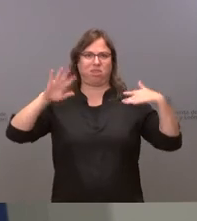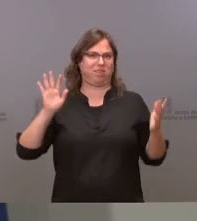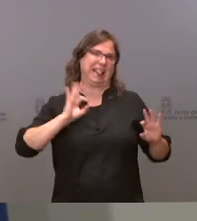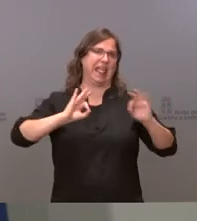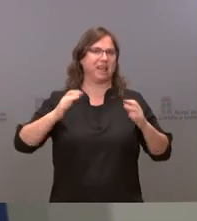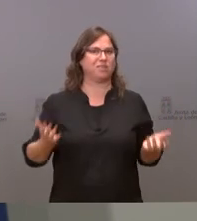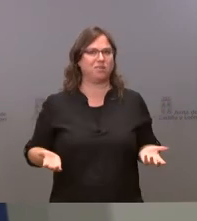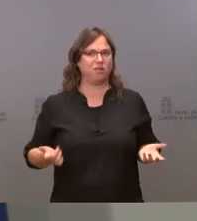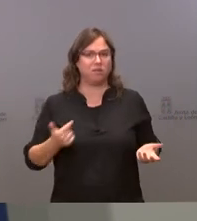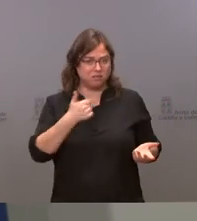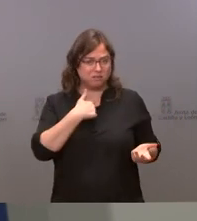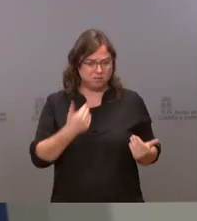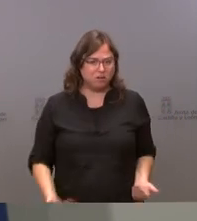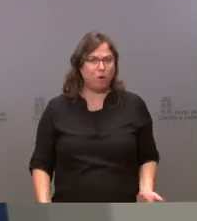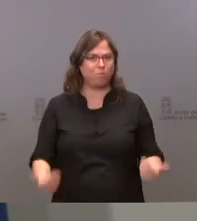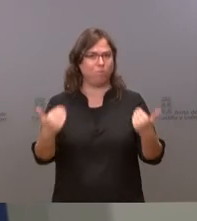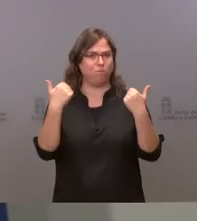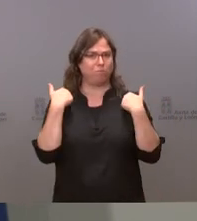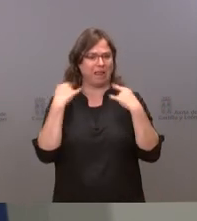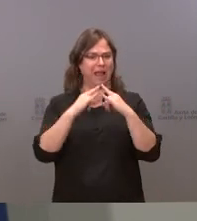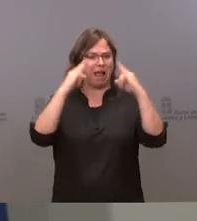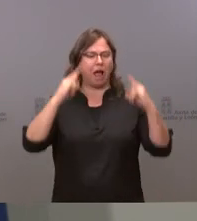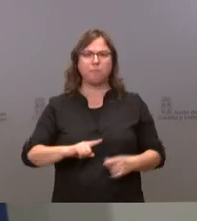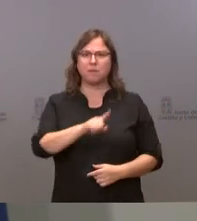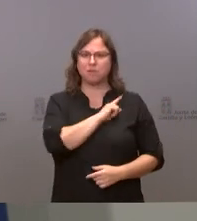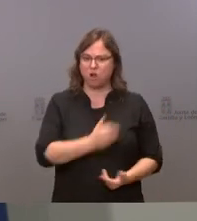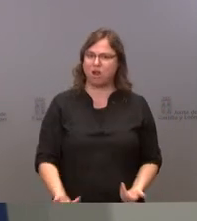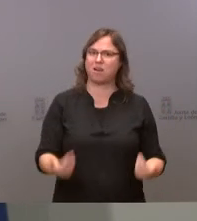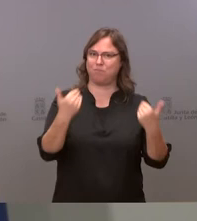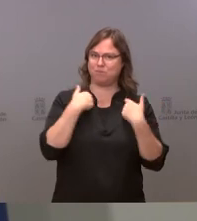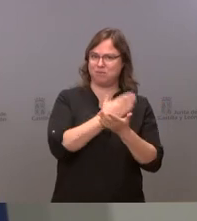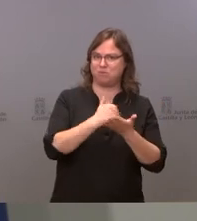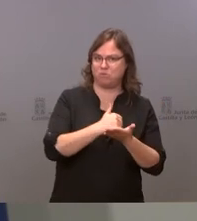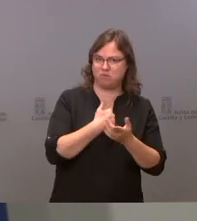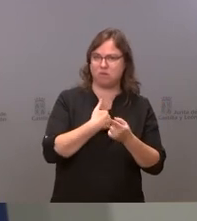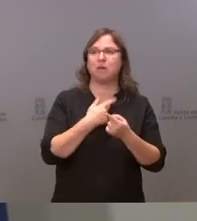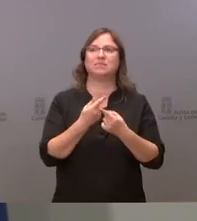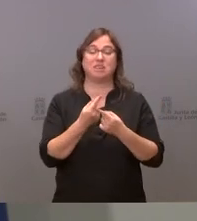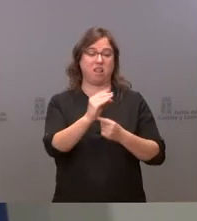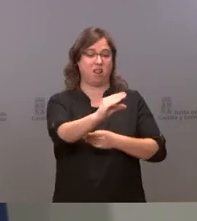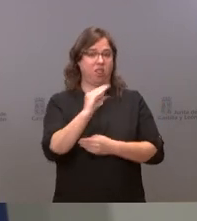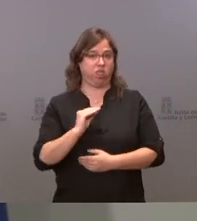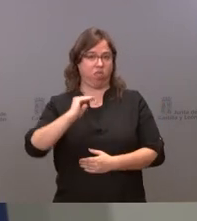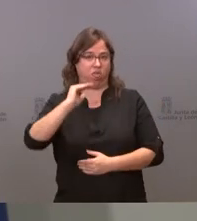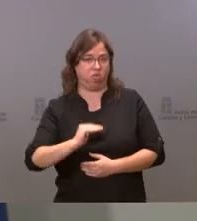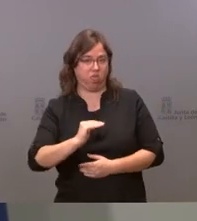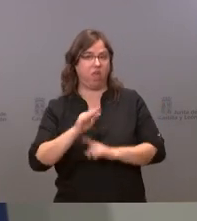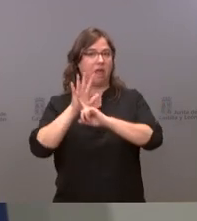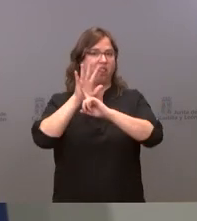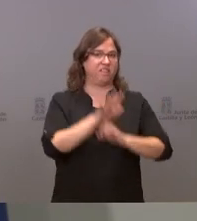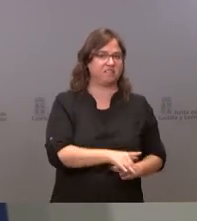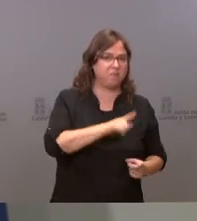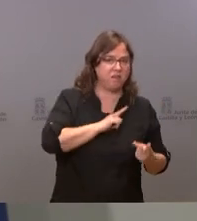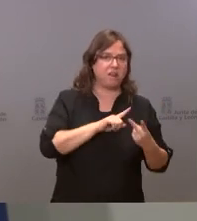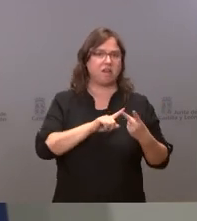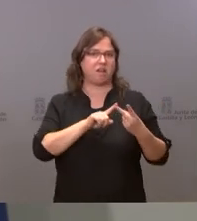puedo hacer cargo de los campamentos militares también usted ya me infrafinancia me discrimina y